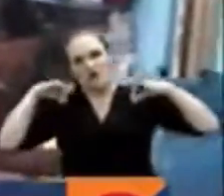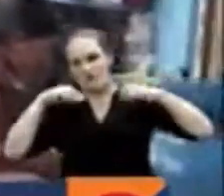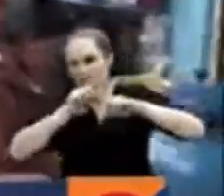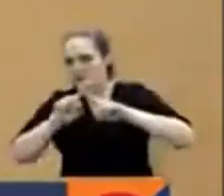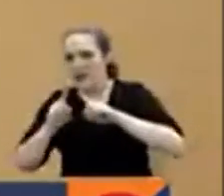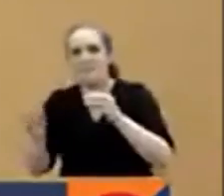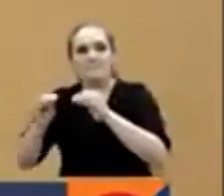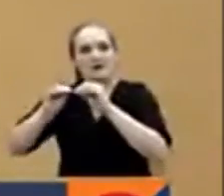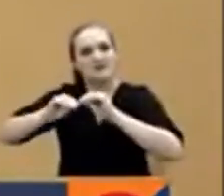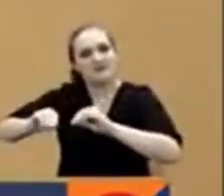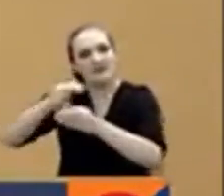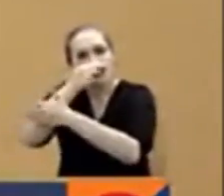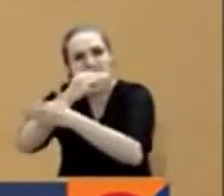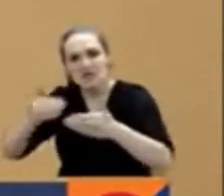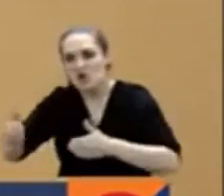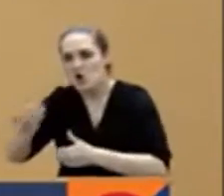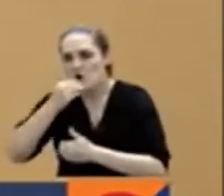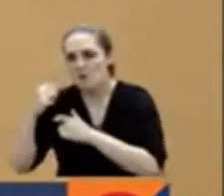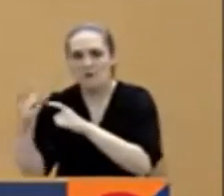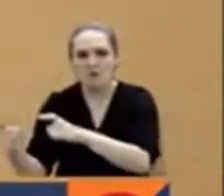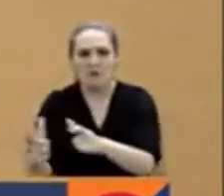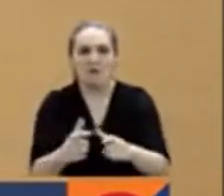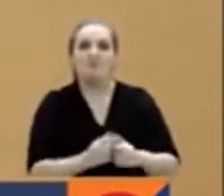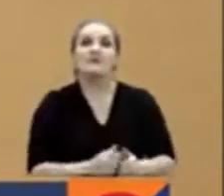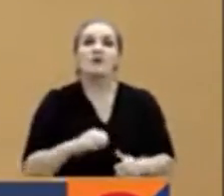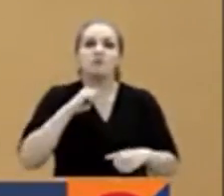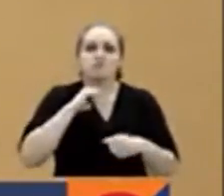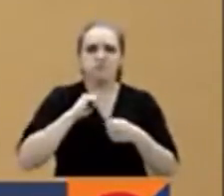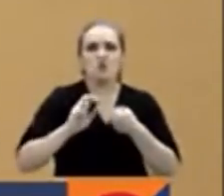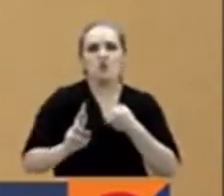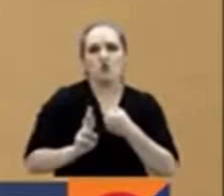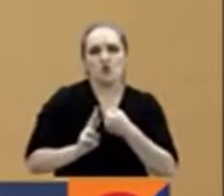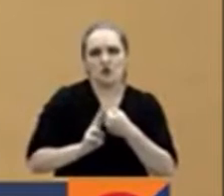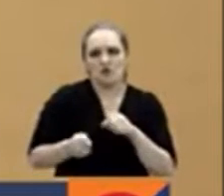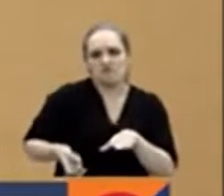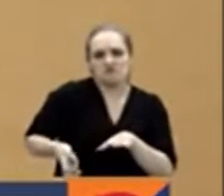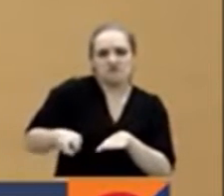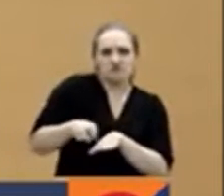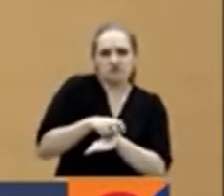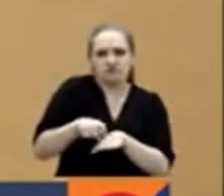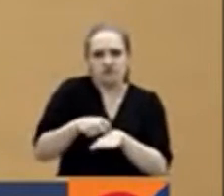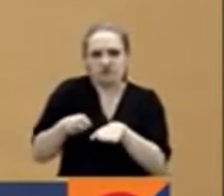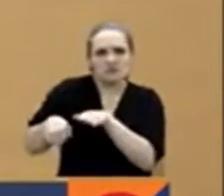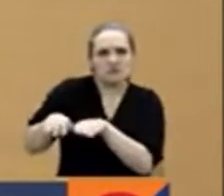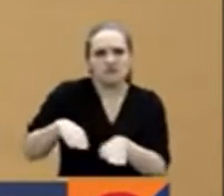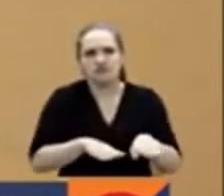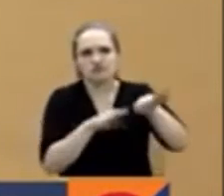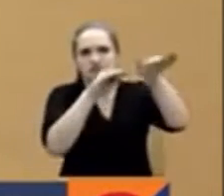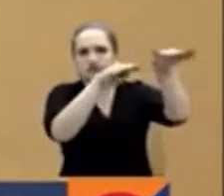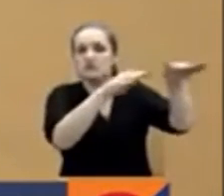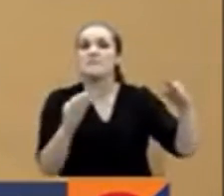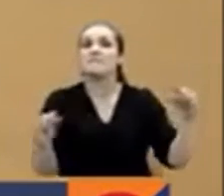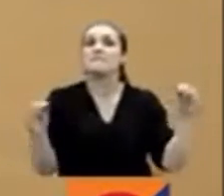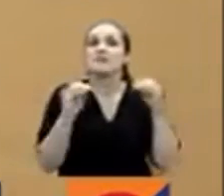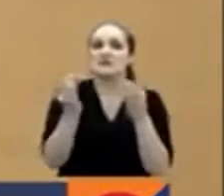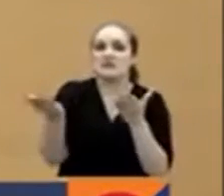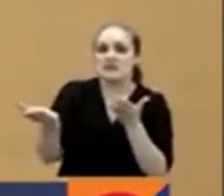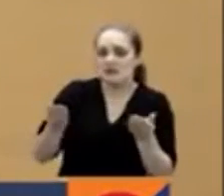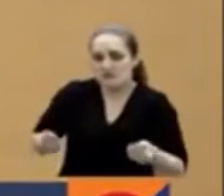para los niños. Tendremos ruta, tenemos todos los servicios y adicionalmente haremos una mesa particular